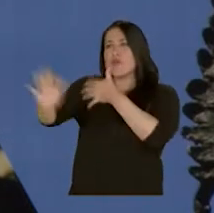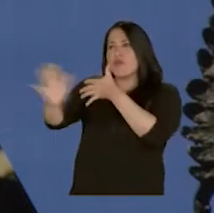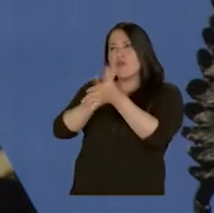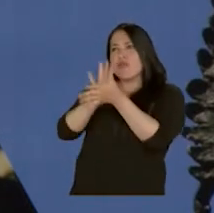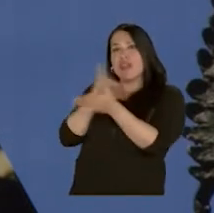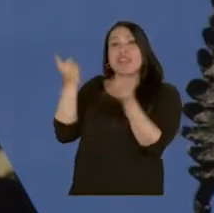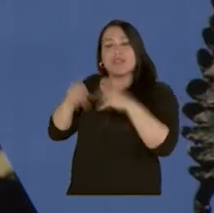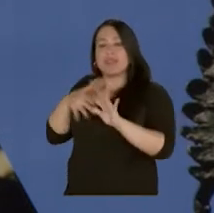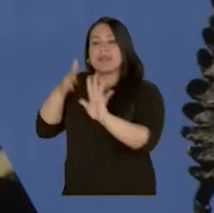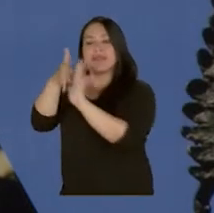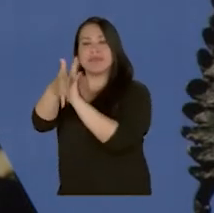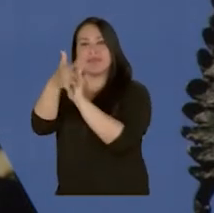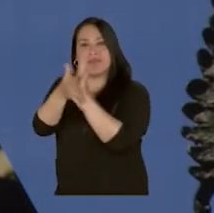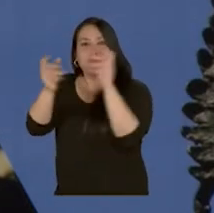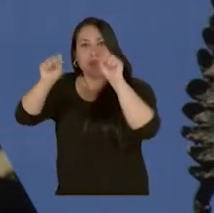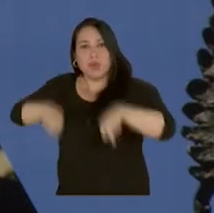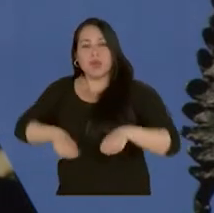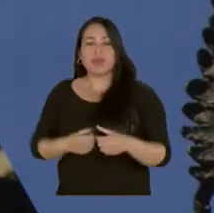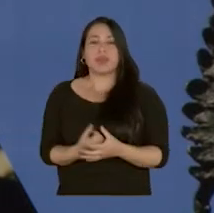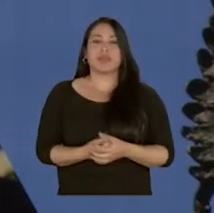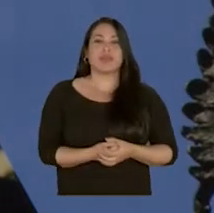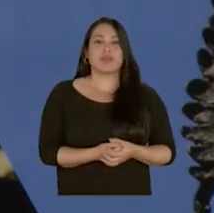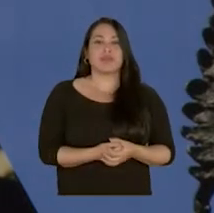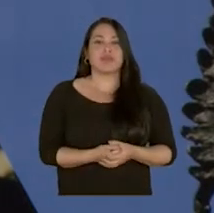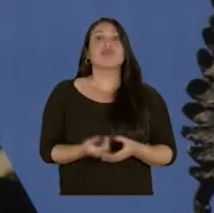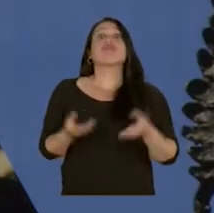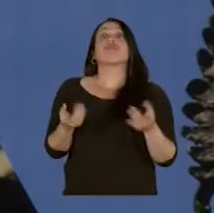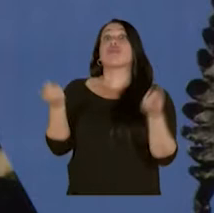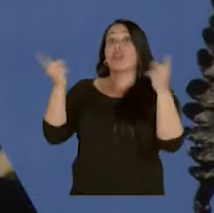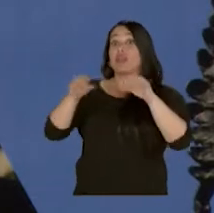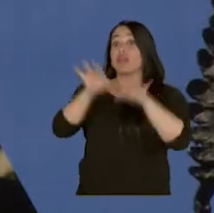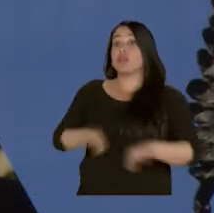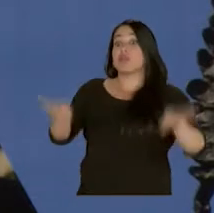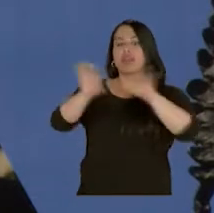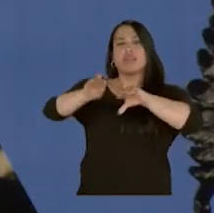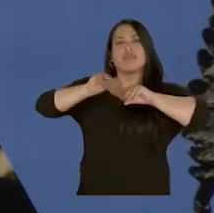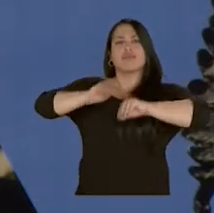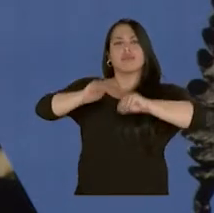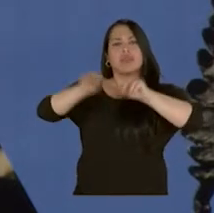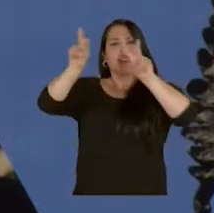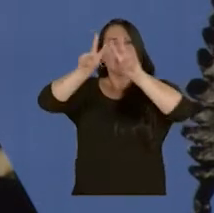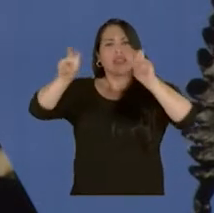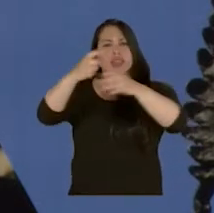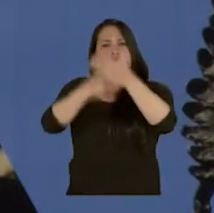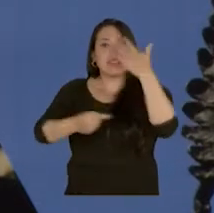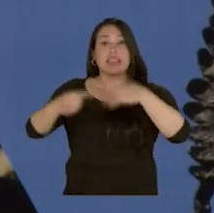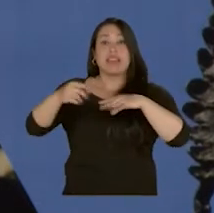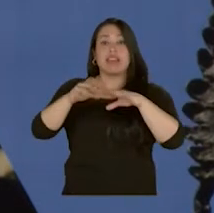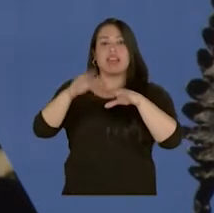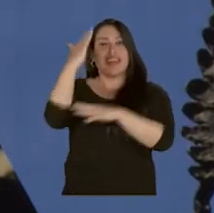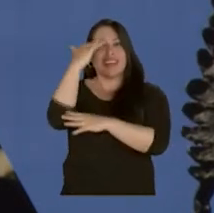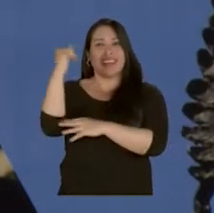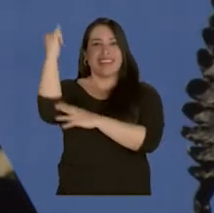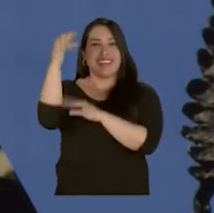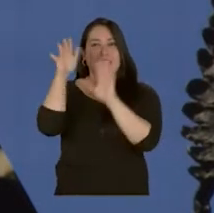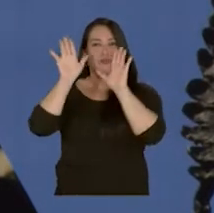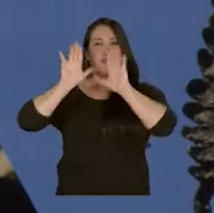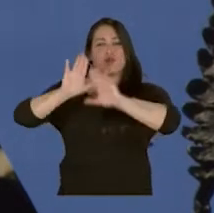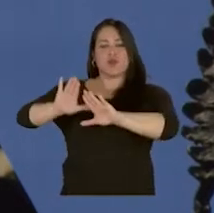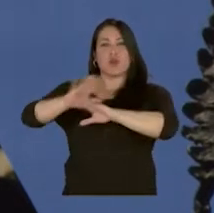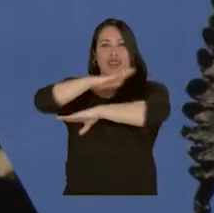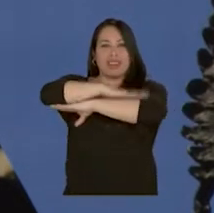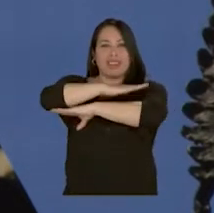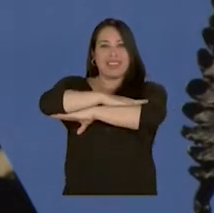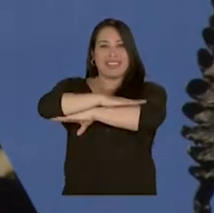y también poder capacitar en los asuntos que maneja la Academia de la